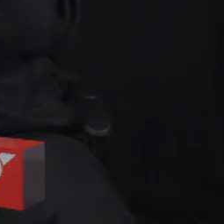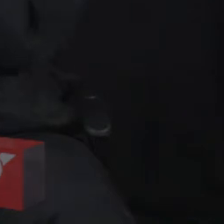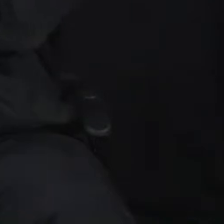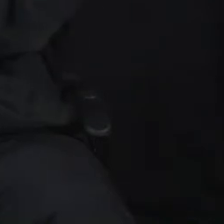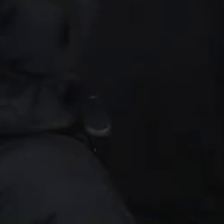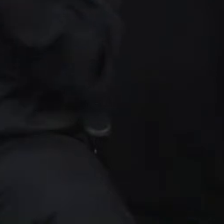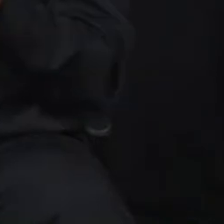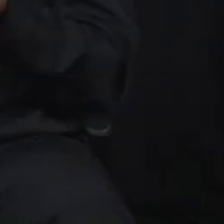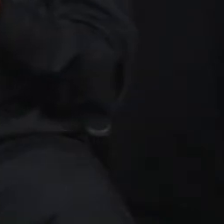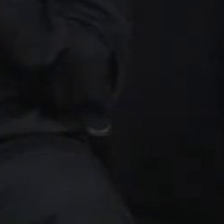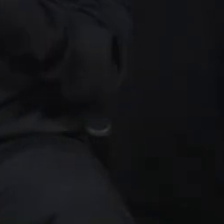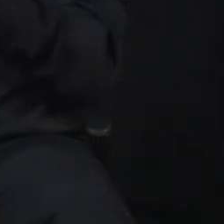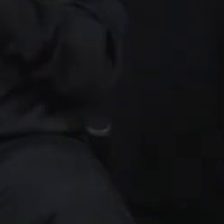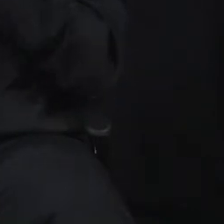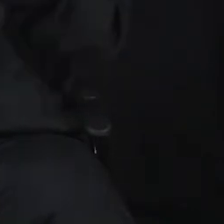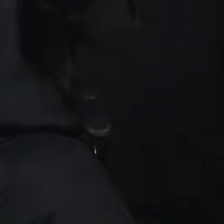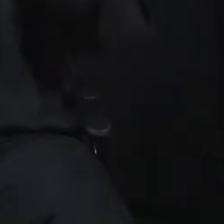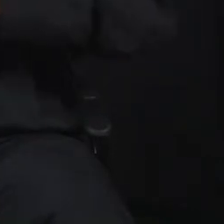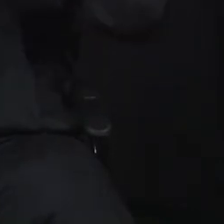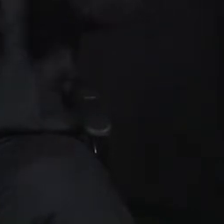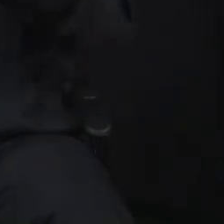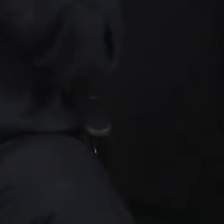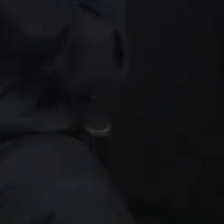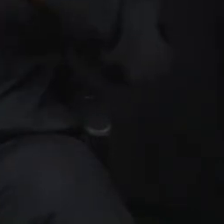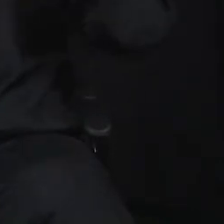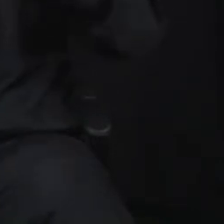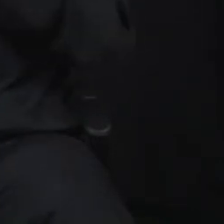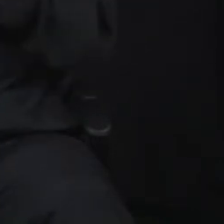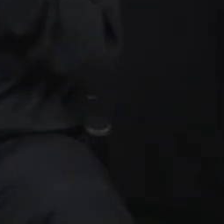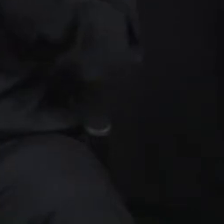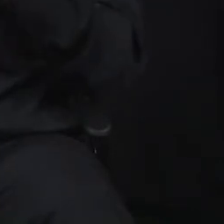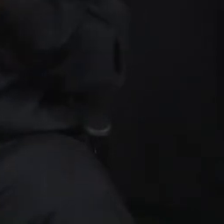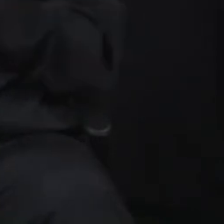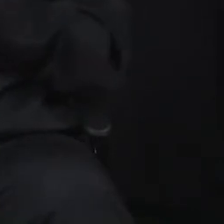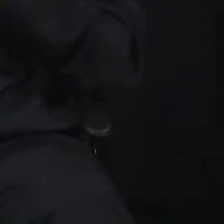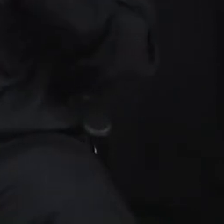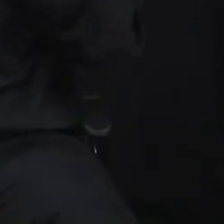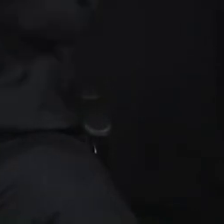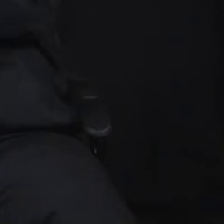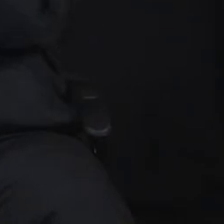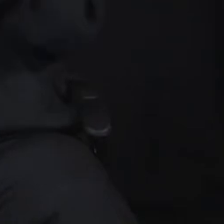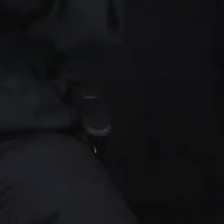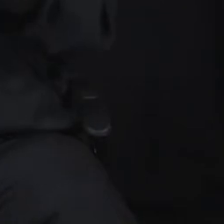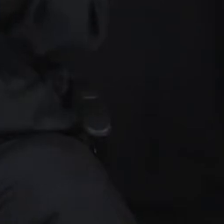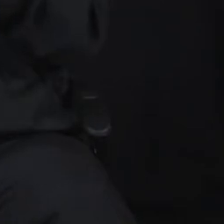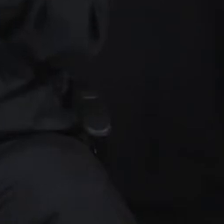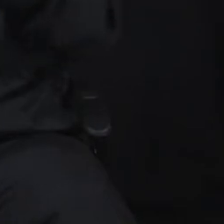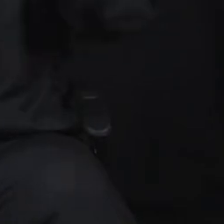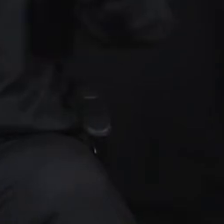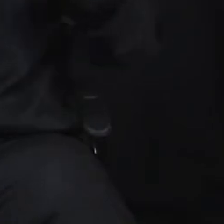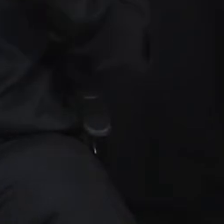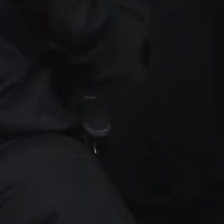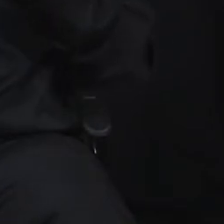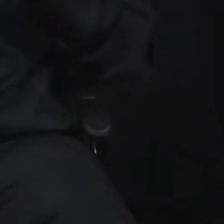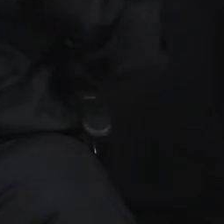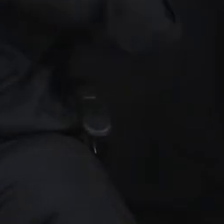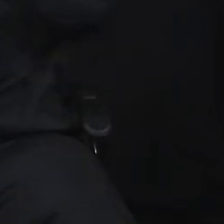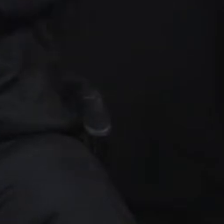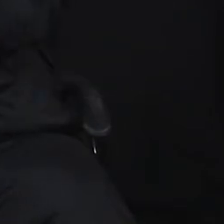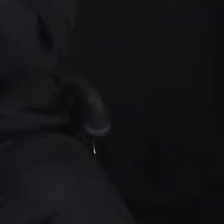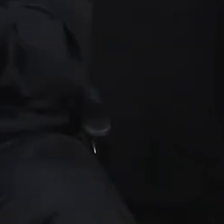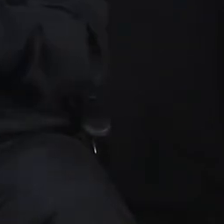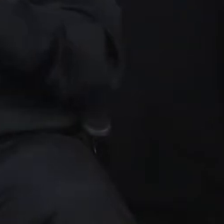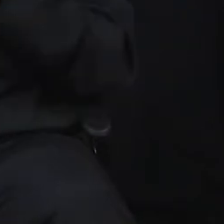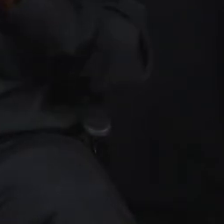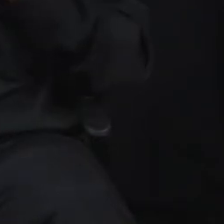permitirnos luchar por nuestros derechos, colaborar en este sentido, garantizar el acceso a la información y comunicación. Si no